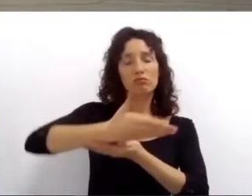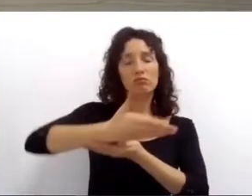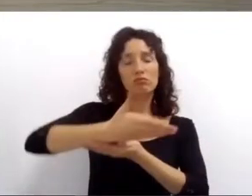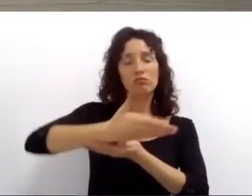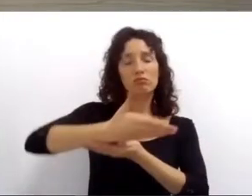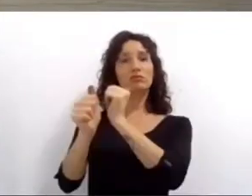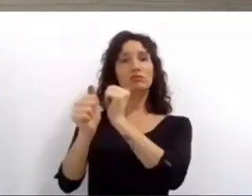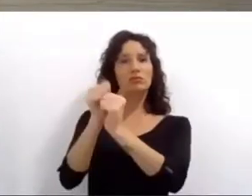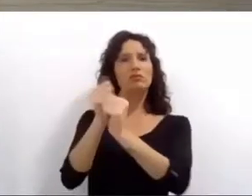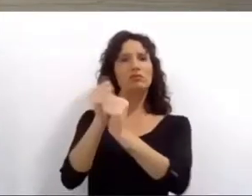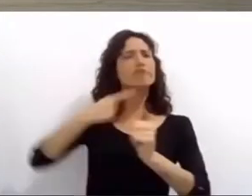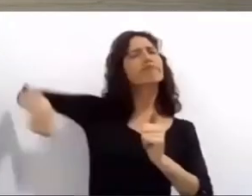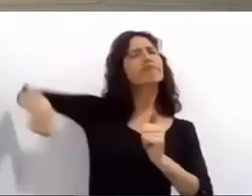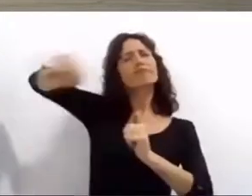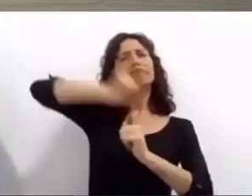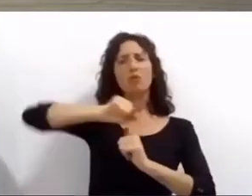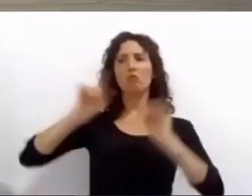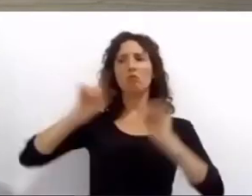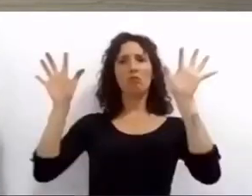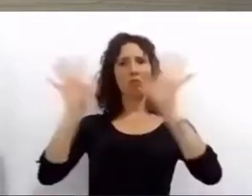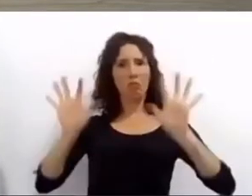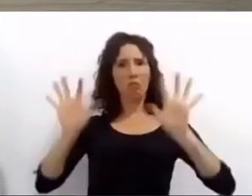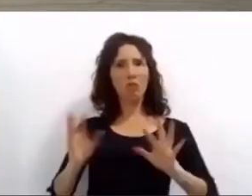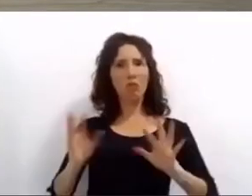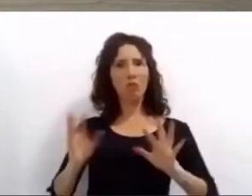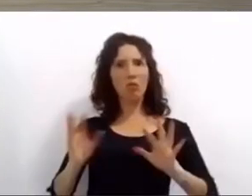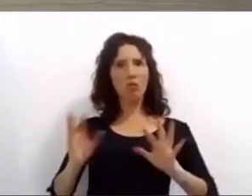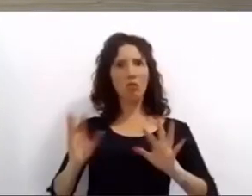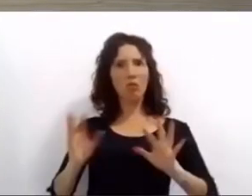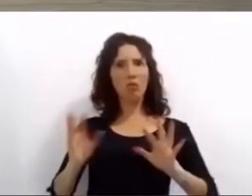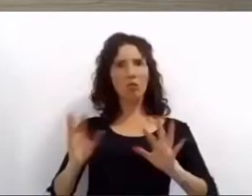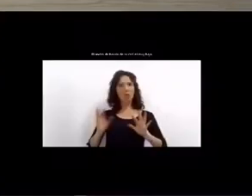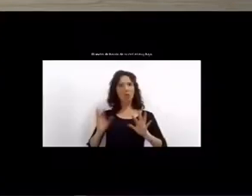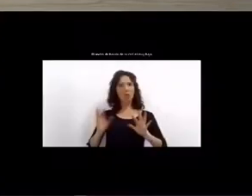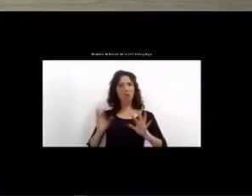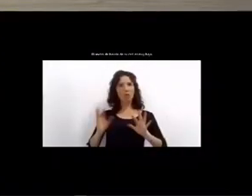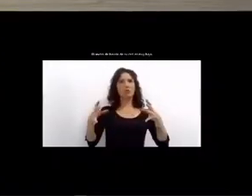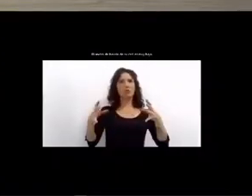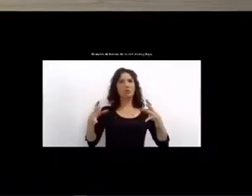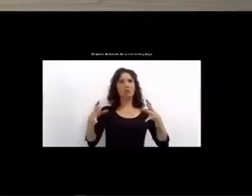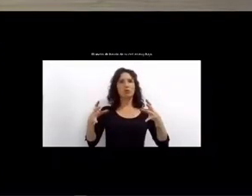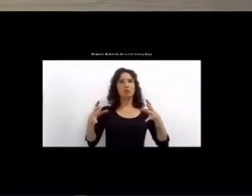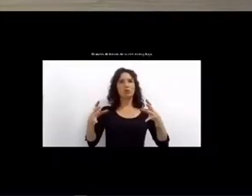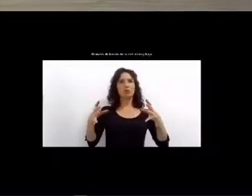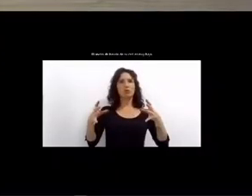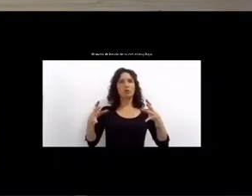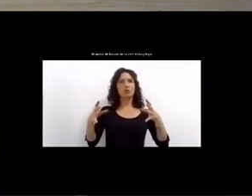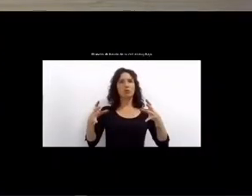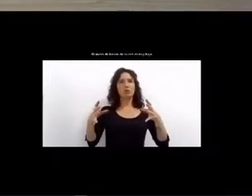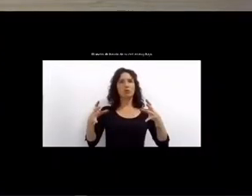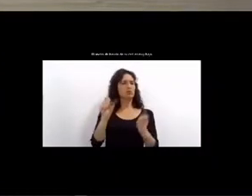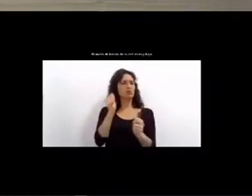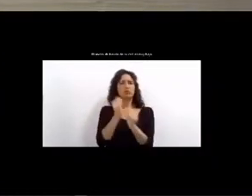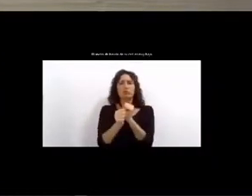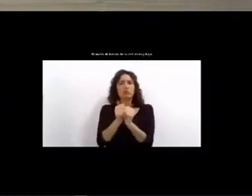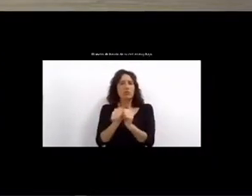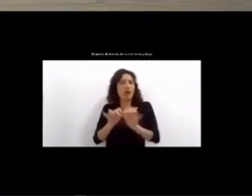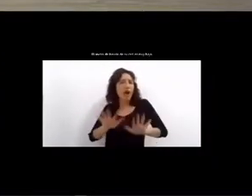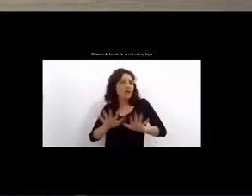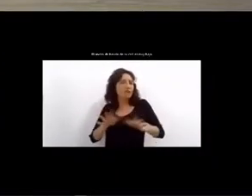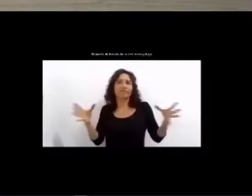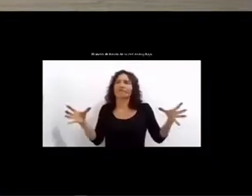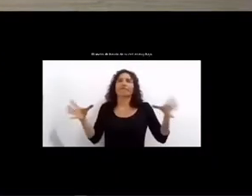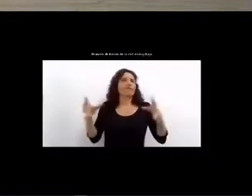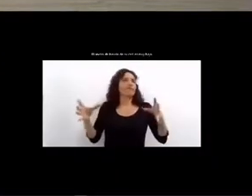referimos a esto. En los momentos de mayor necesidad contamos con todos. Jamás en la historia de la ciudad hubo un despliegue de asistencia de esta